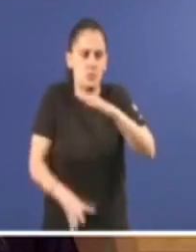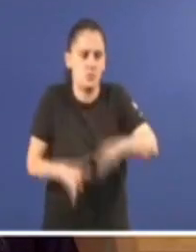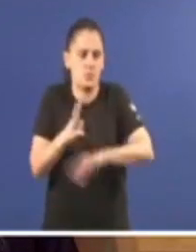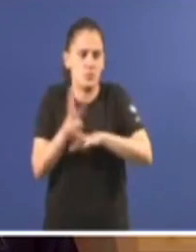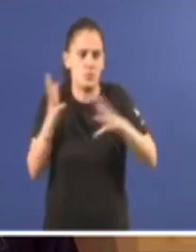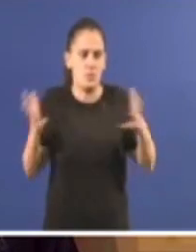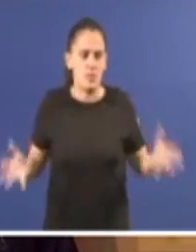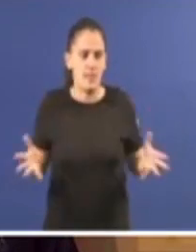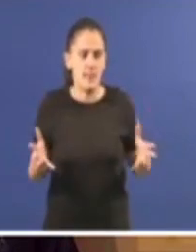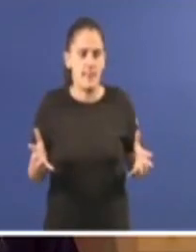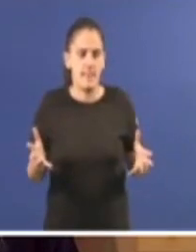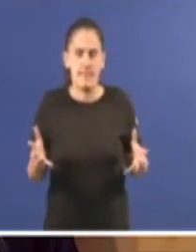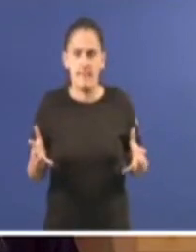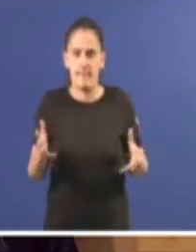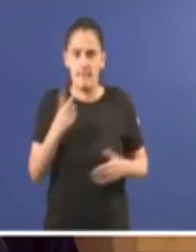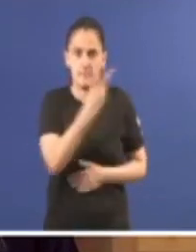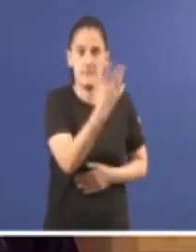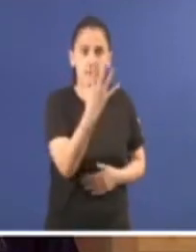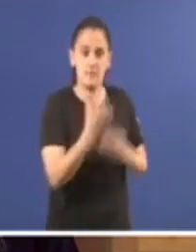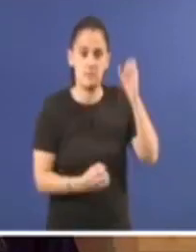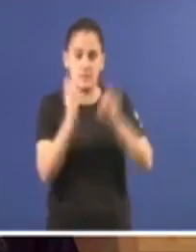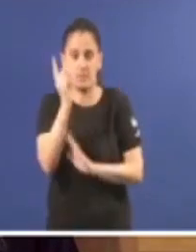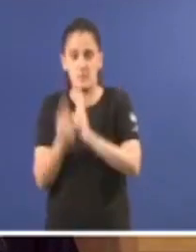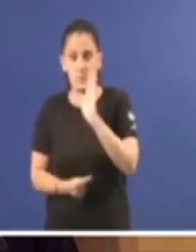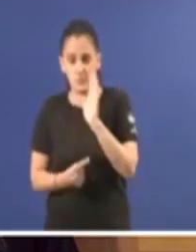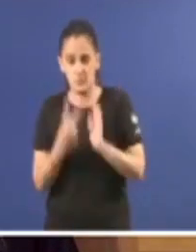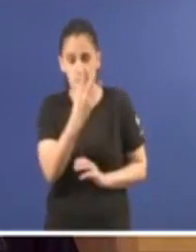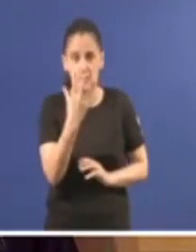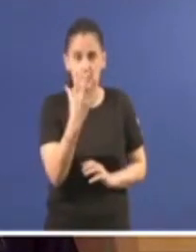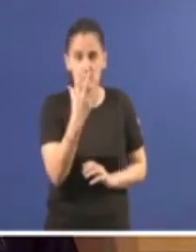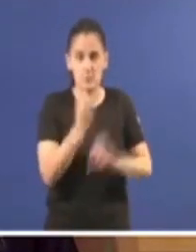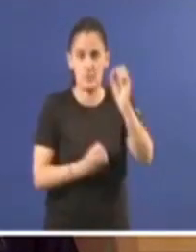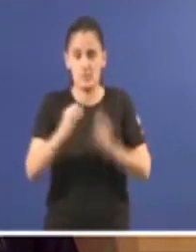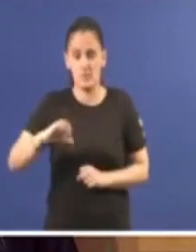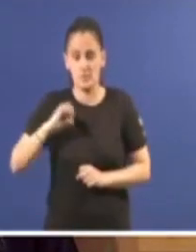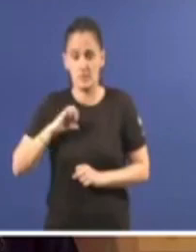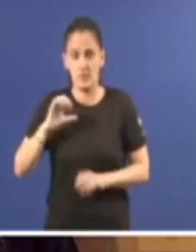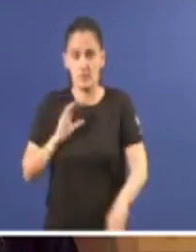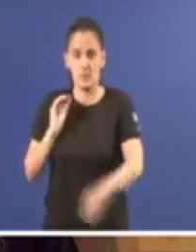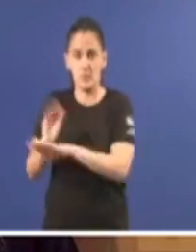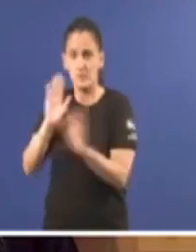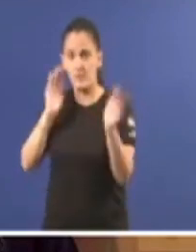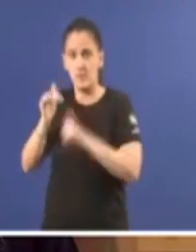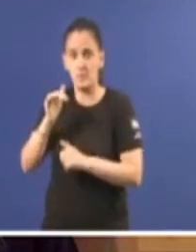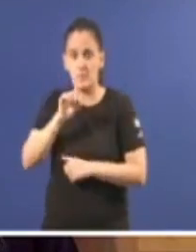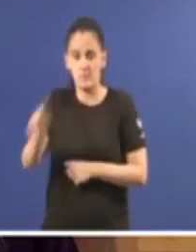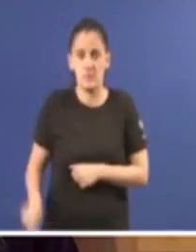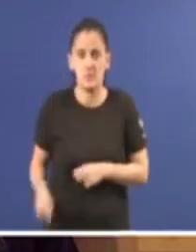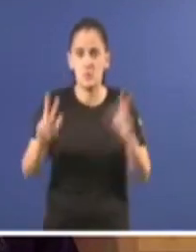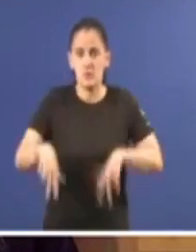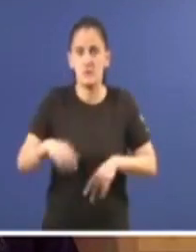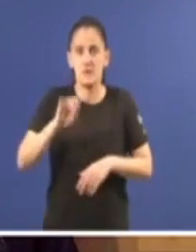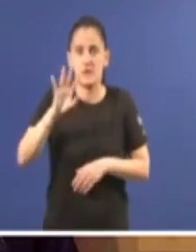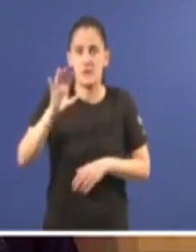que destinemos o 25% do orzamento de sanidade a atención primaria e non o 15%, como neste momento,